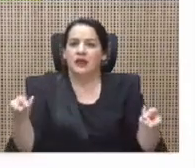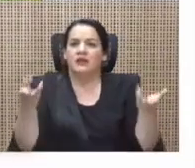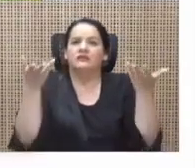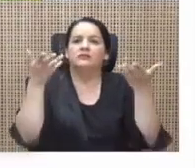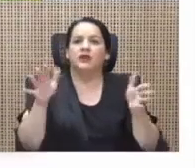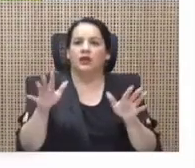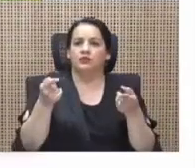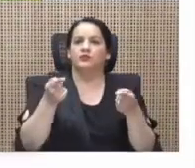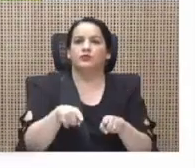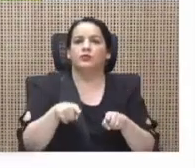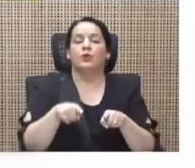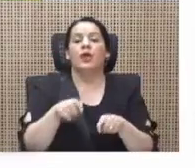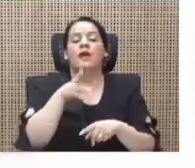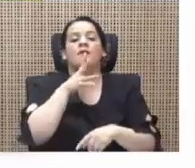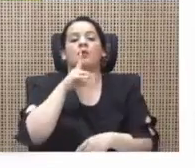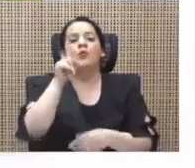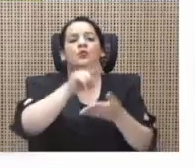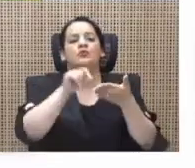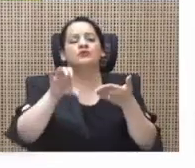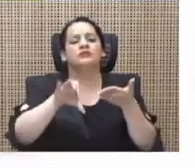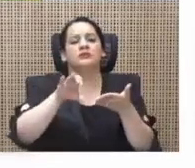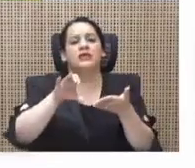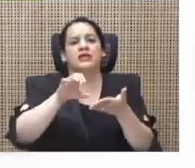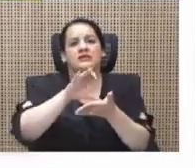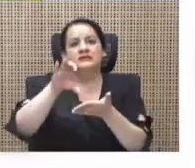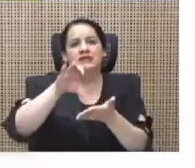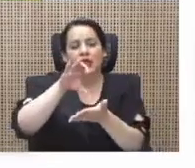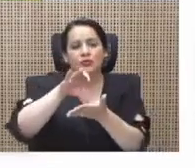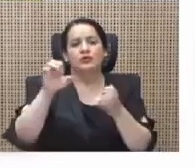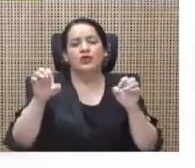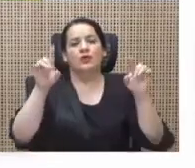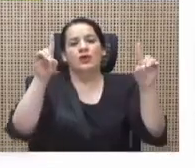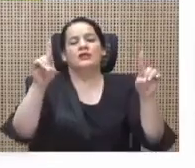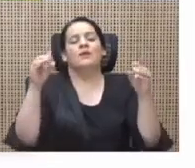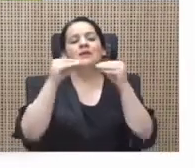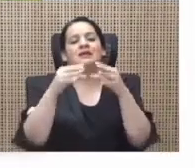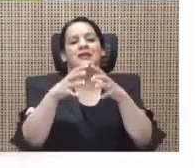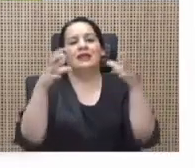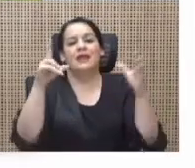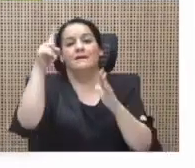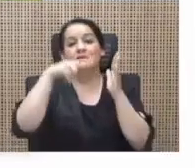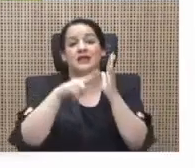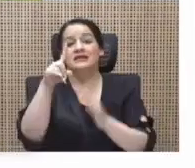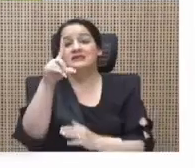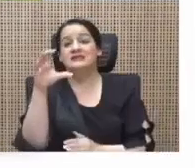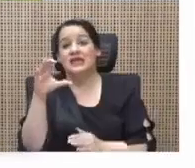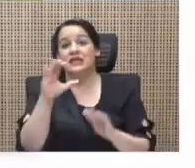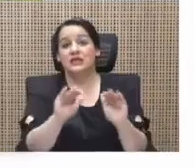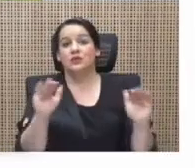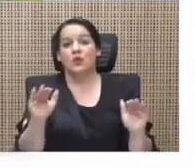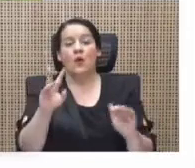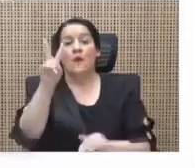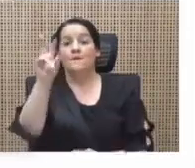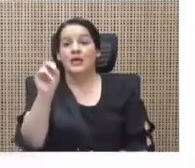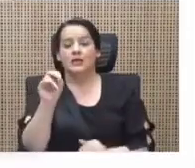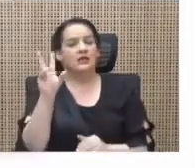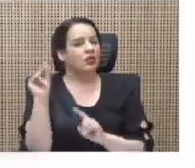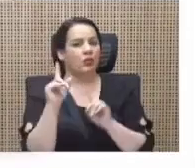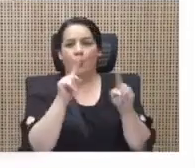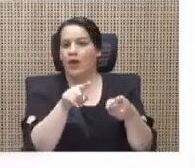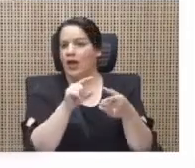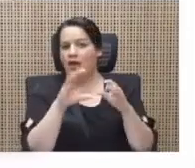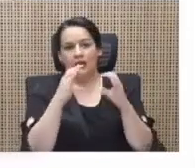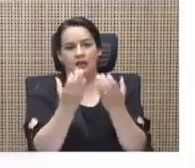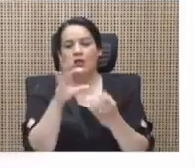Estamos hablando de uno de los centros educativos más grandes de la provincia, 1.100 niños, 20 de ellos no están yendo a clases y cerca de 900